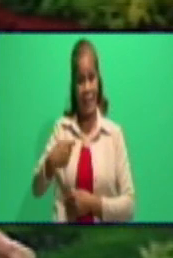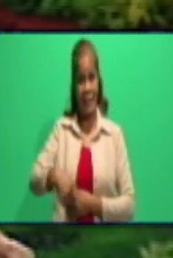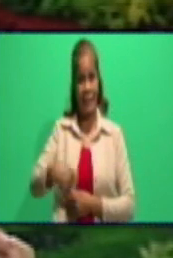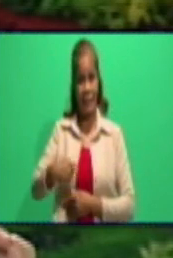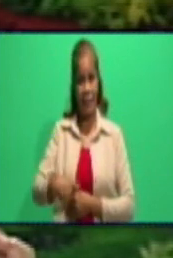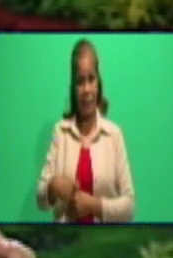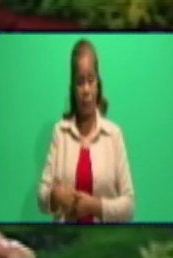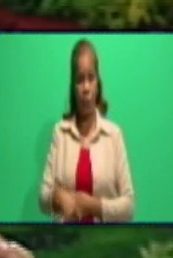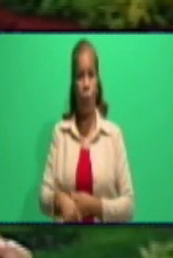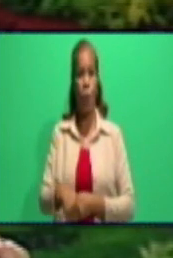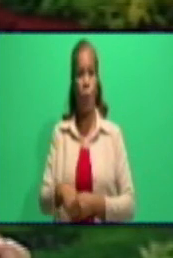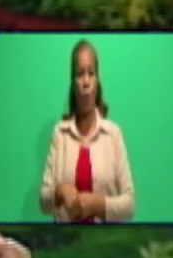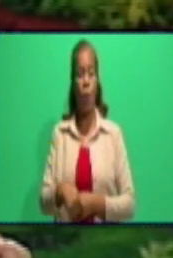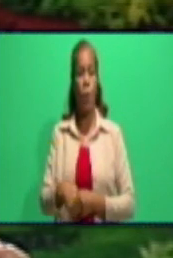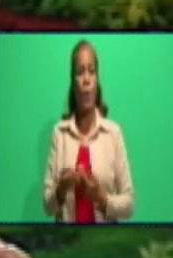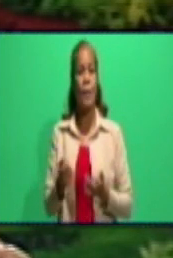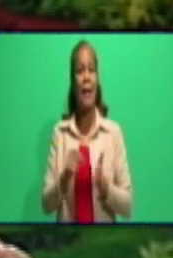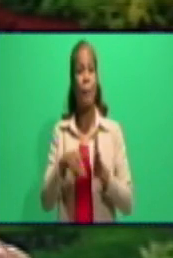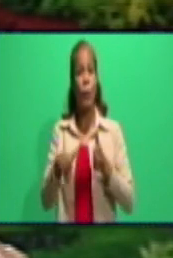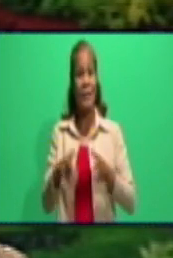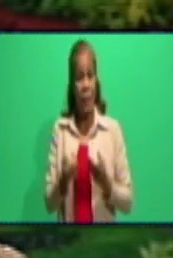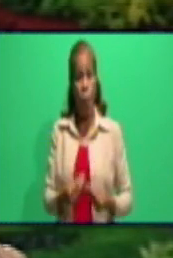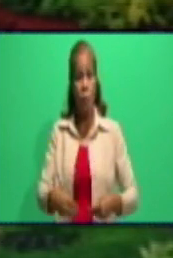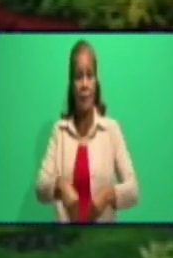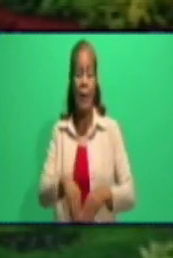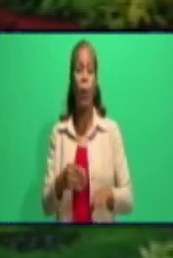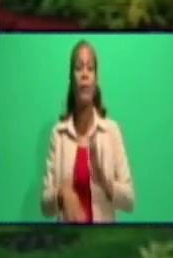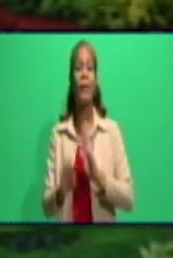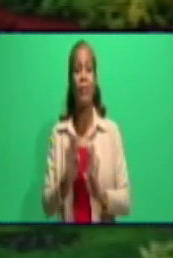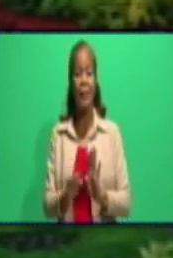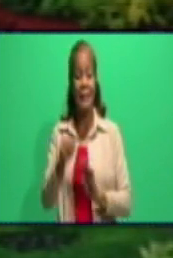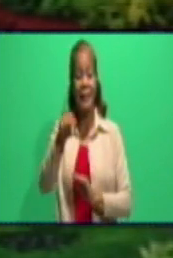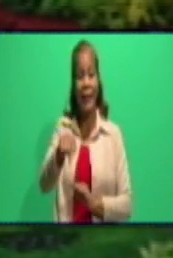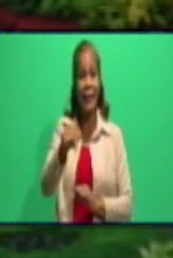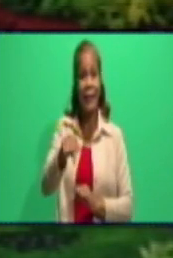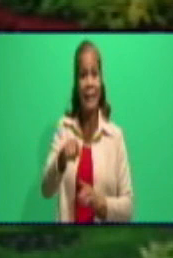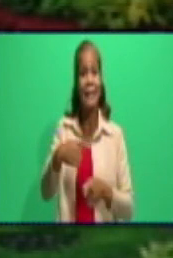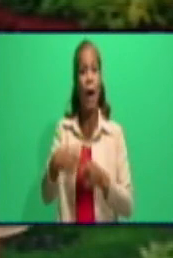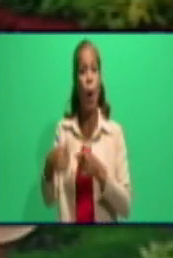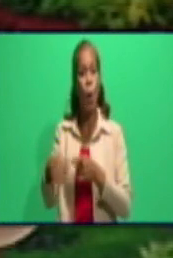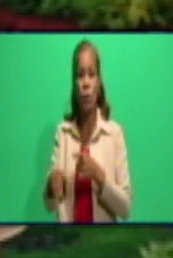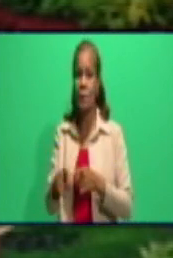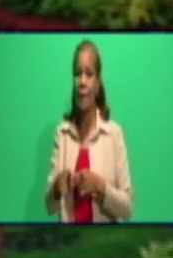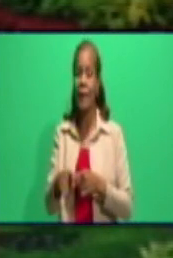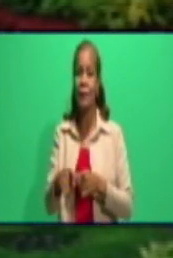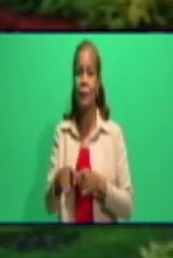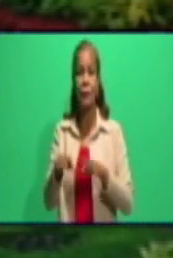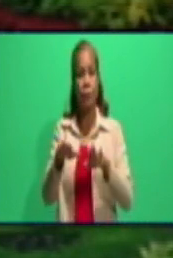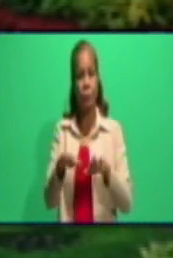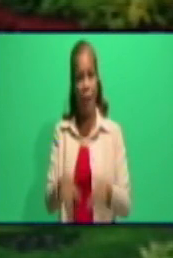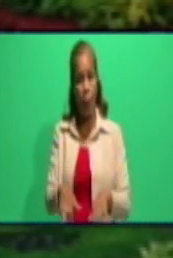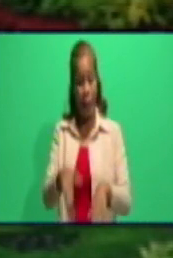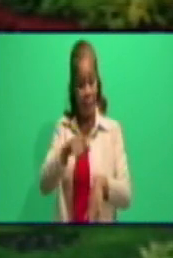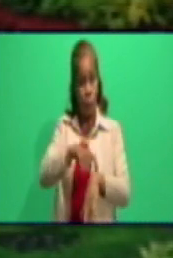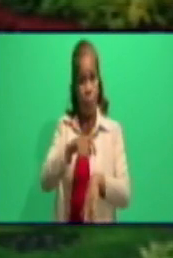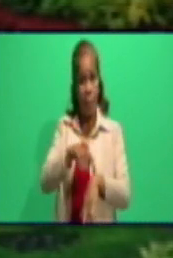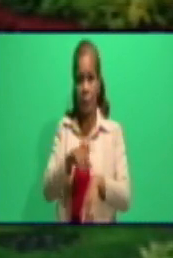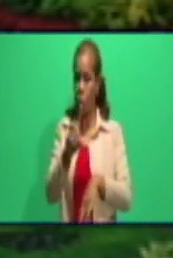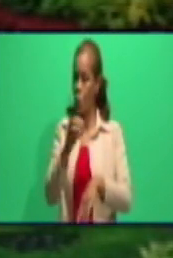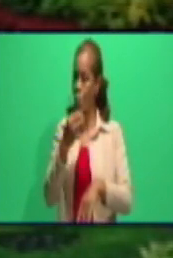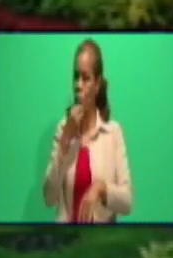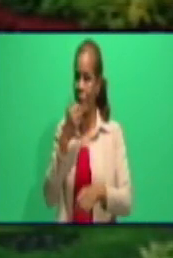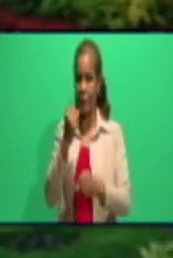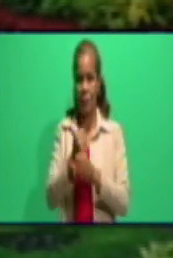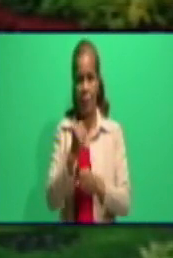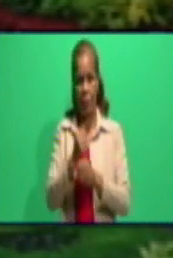dirección del territorio, el Consejo de Defensa, es que esa actividad por cuenta propia cesa en estos momentos, es